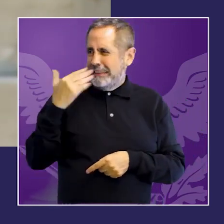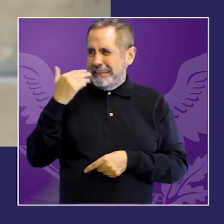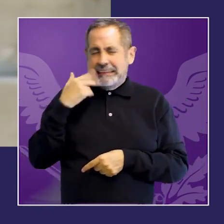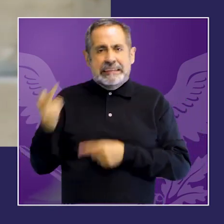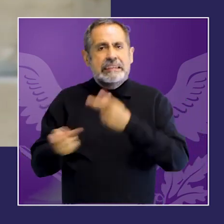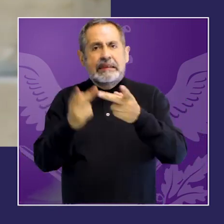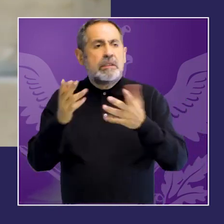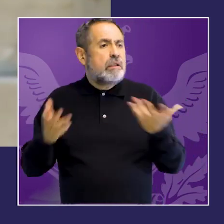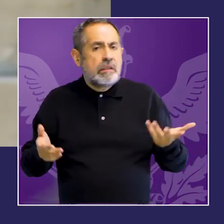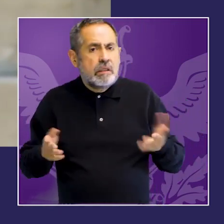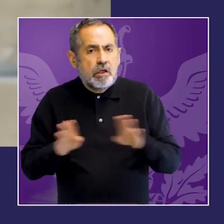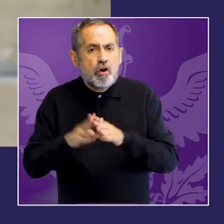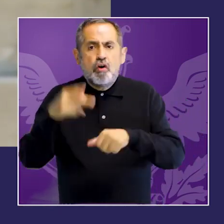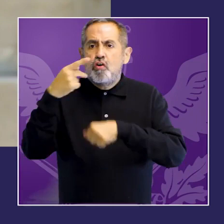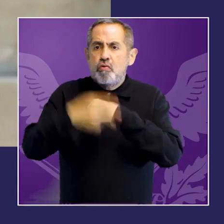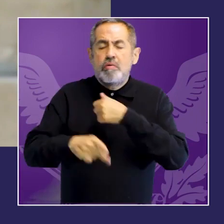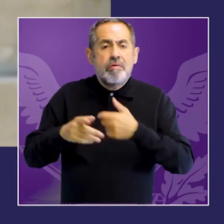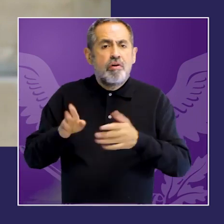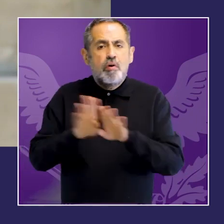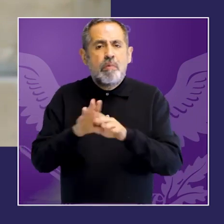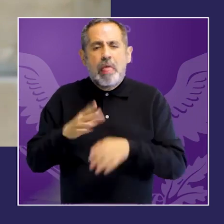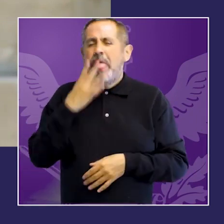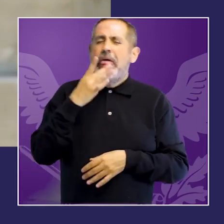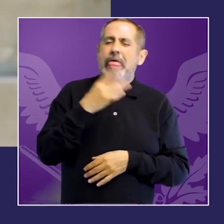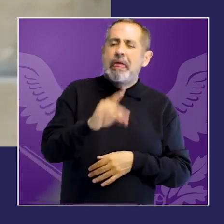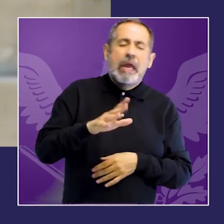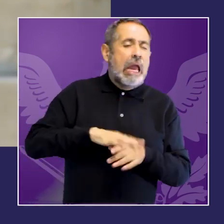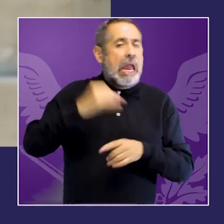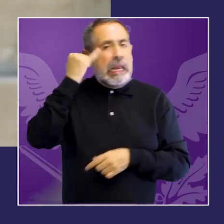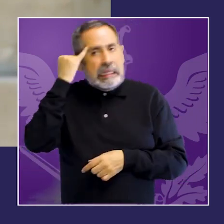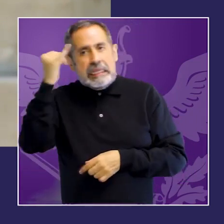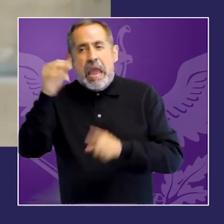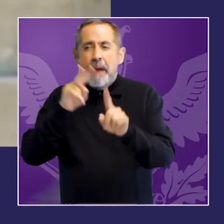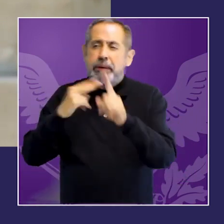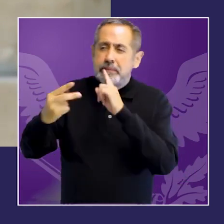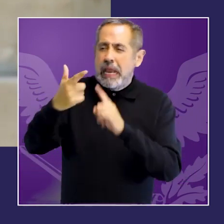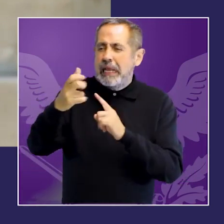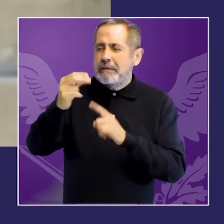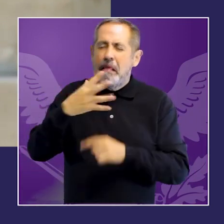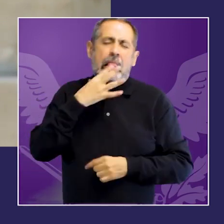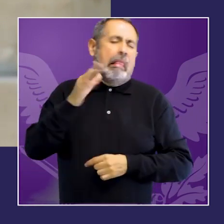de un contenido preciso sin entender cómo se aplica en cada momento